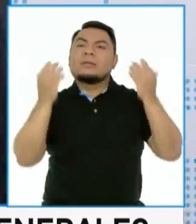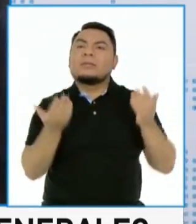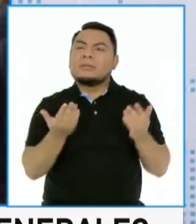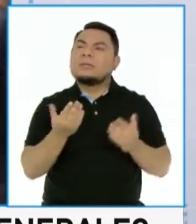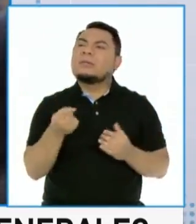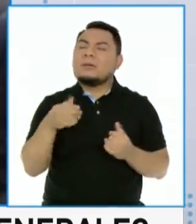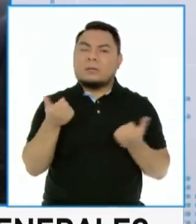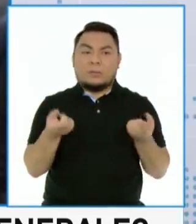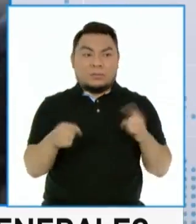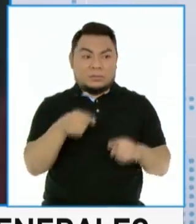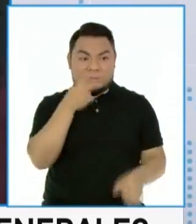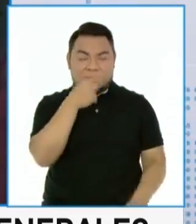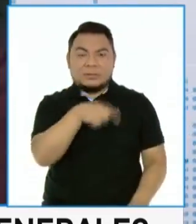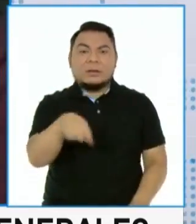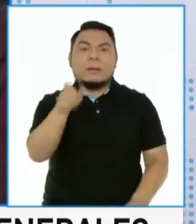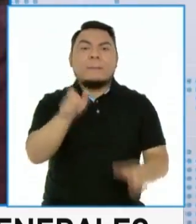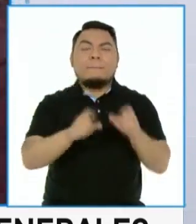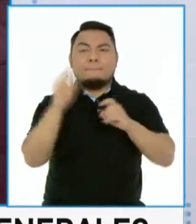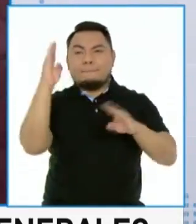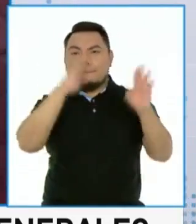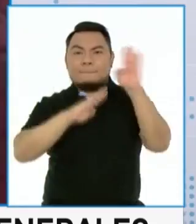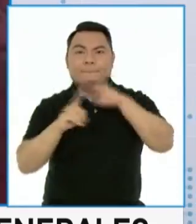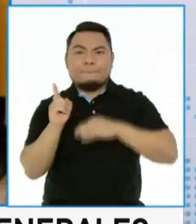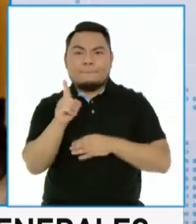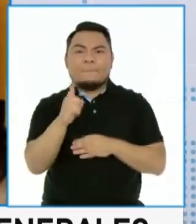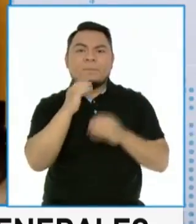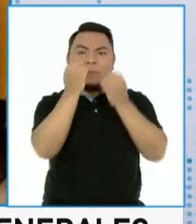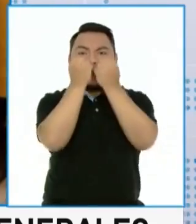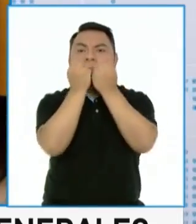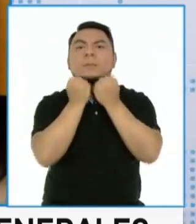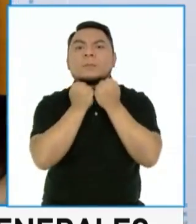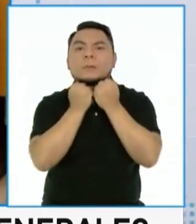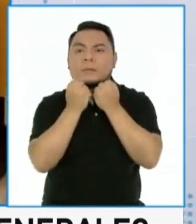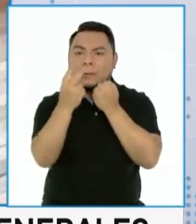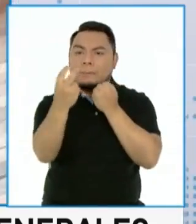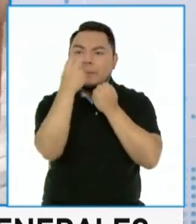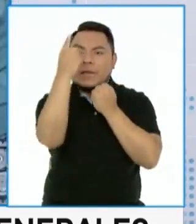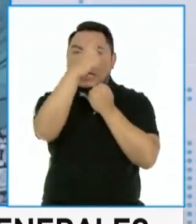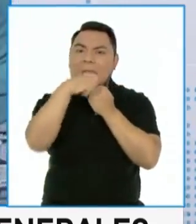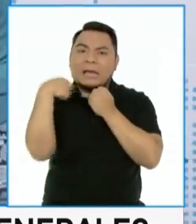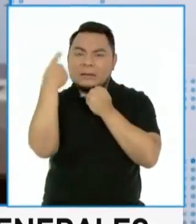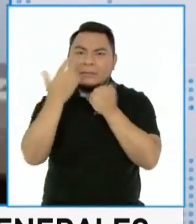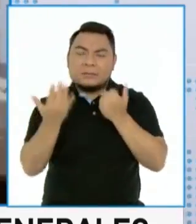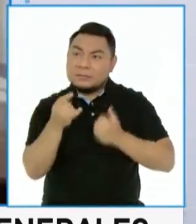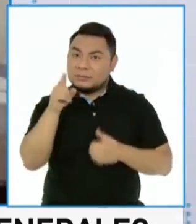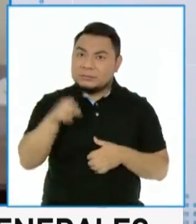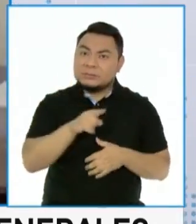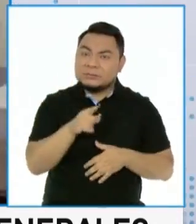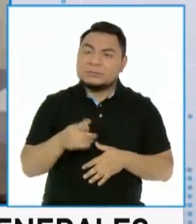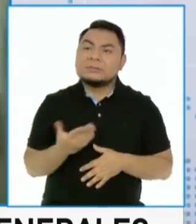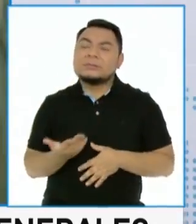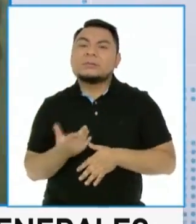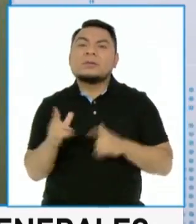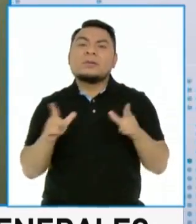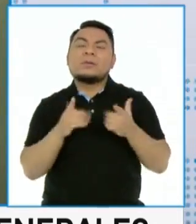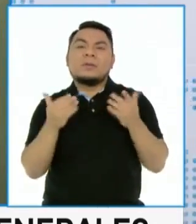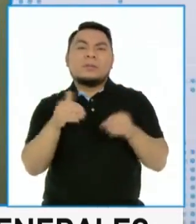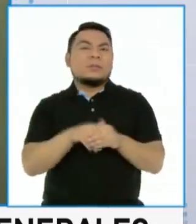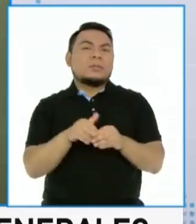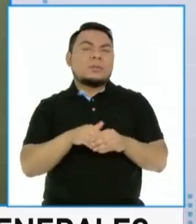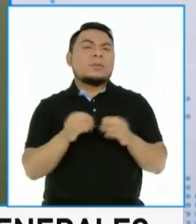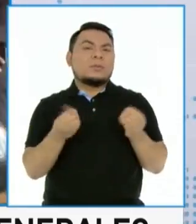bueno, se preocupa a la gente, a la ciudadanía, a los electores por el tema del retiro de la mascarilla? ¿En qué caso va a ser esto dentro del local de votación?